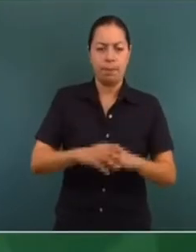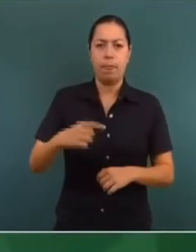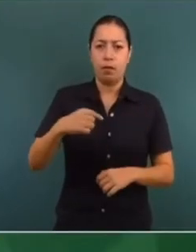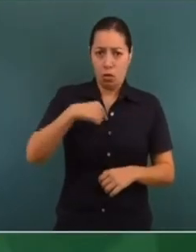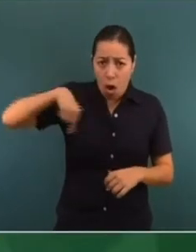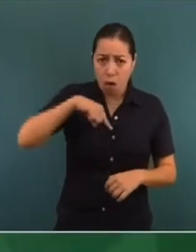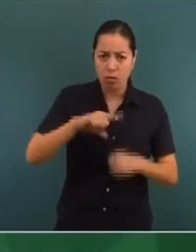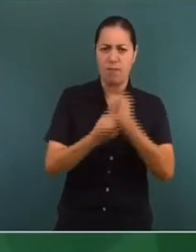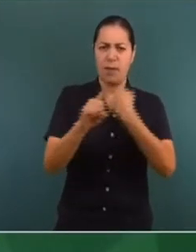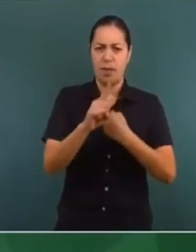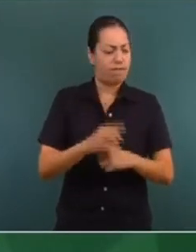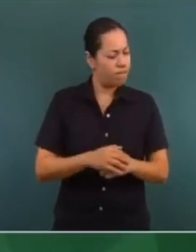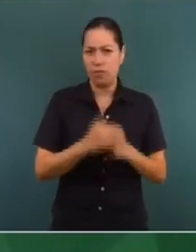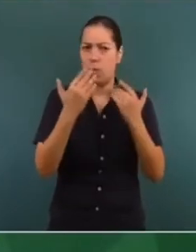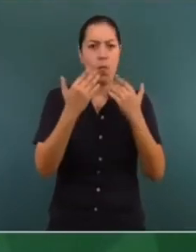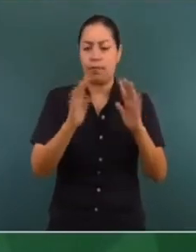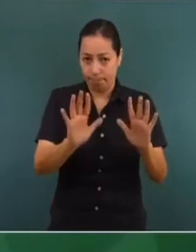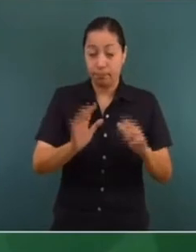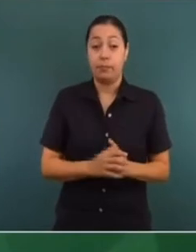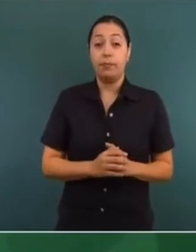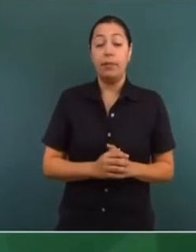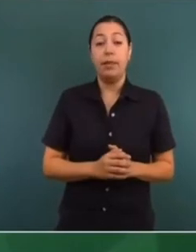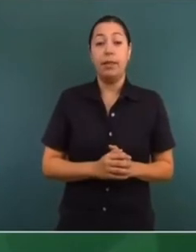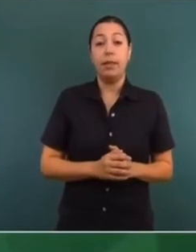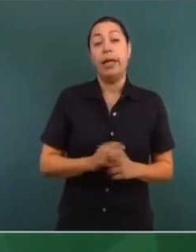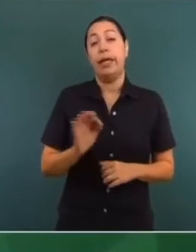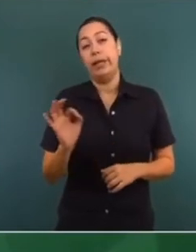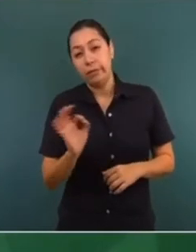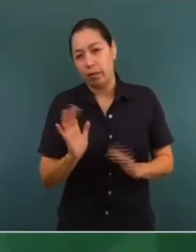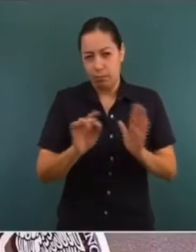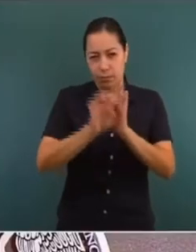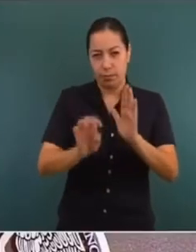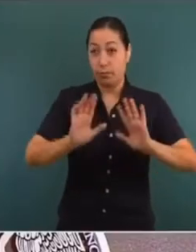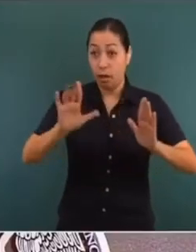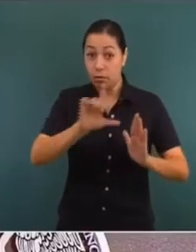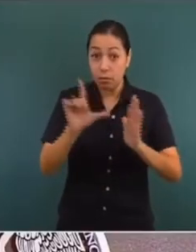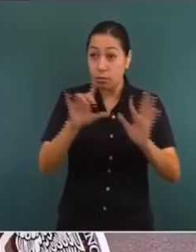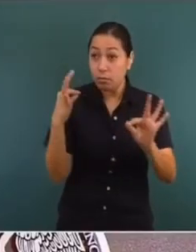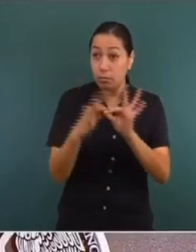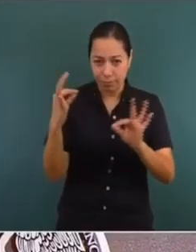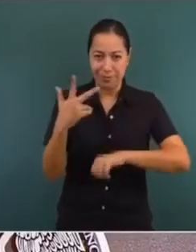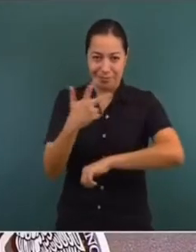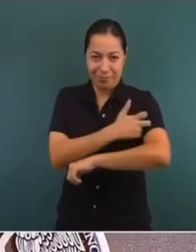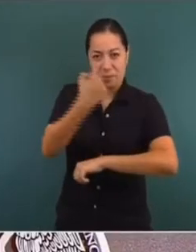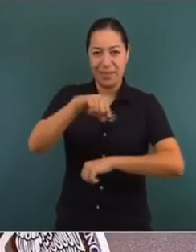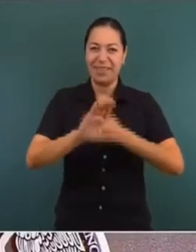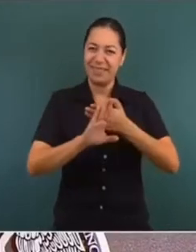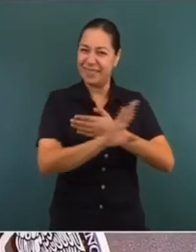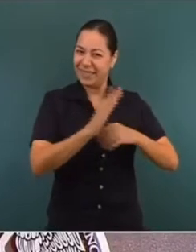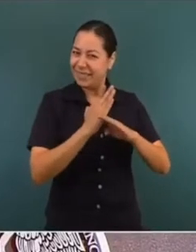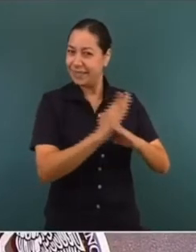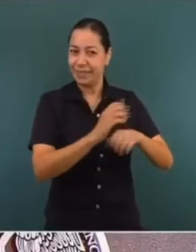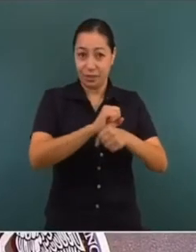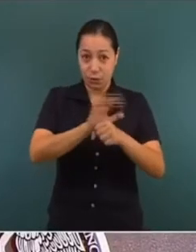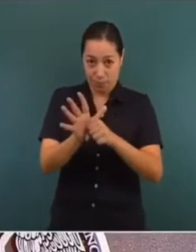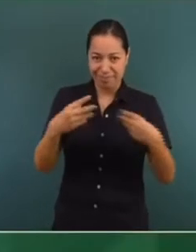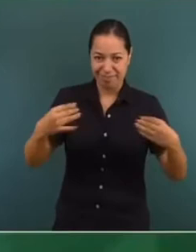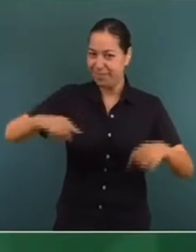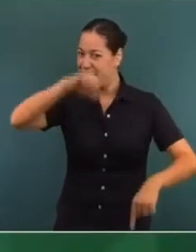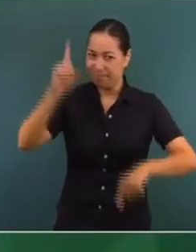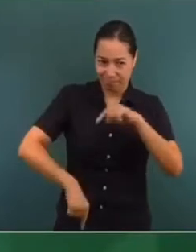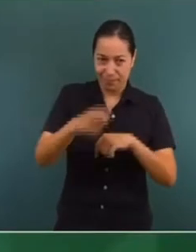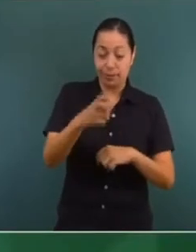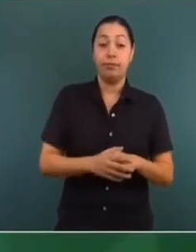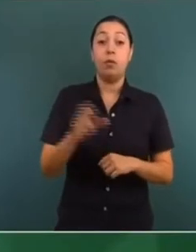a tener problemas en el caso de que se tenga la vacuna para el COVID. Desde que se